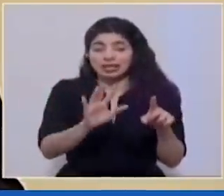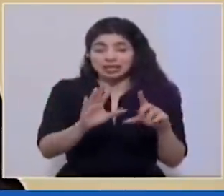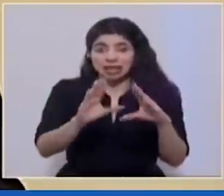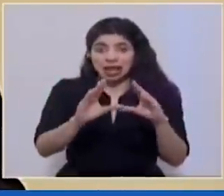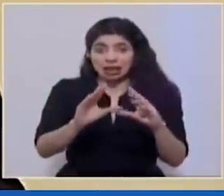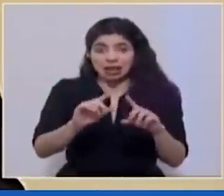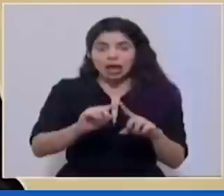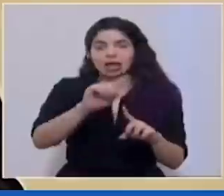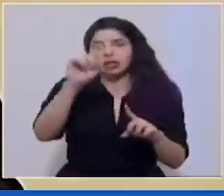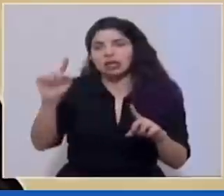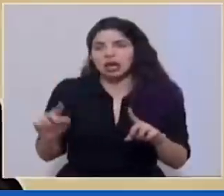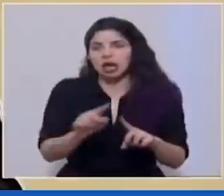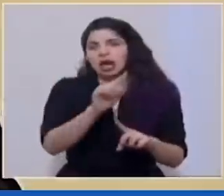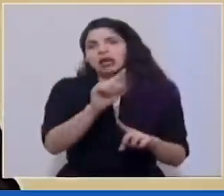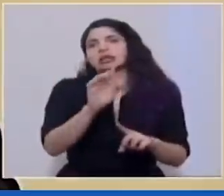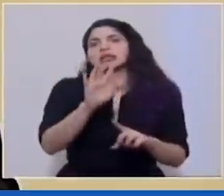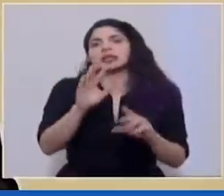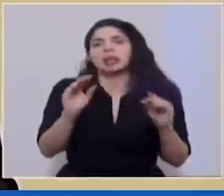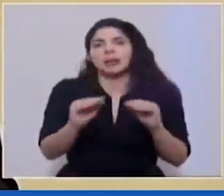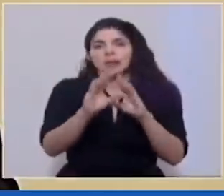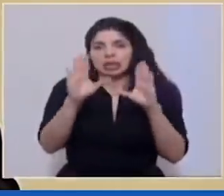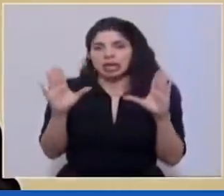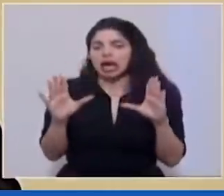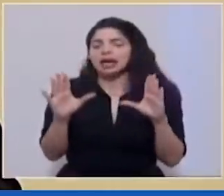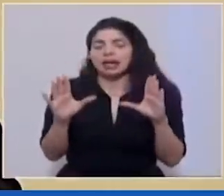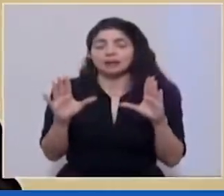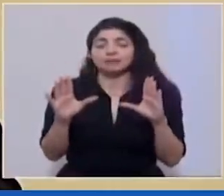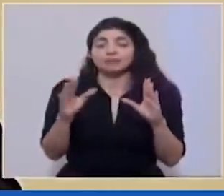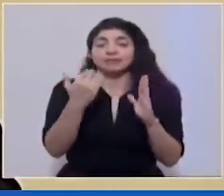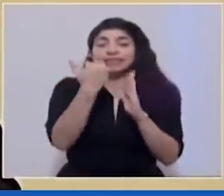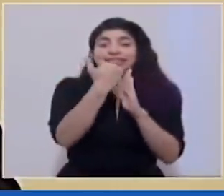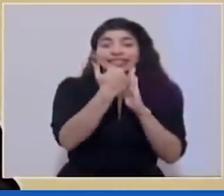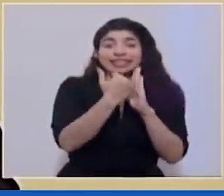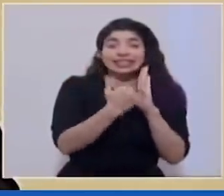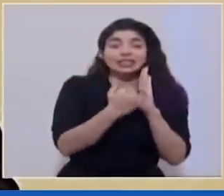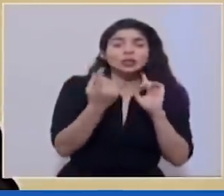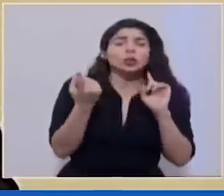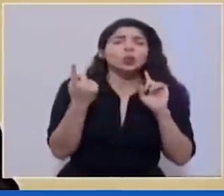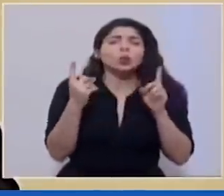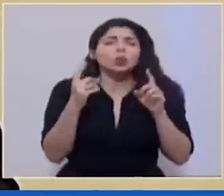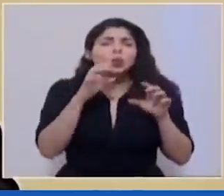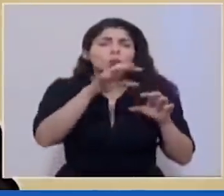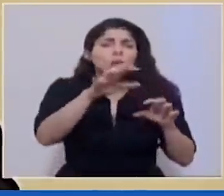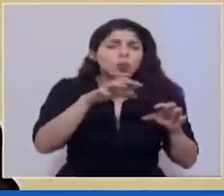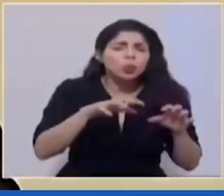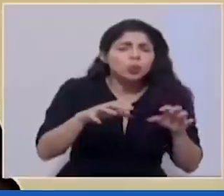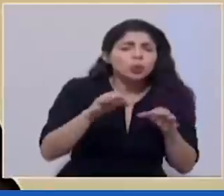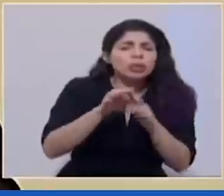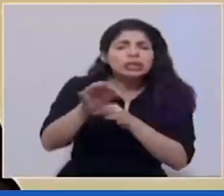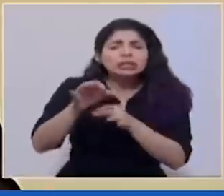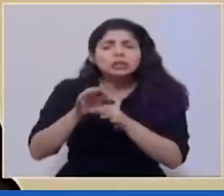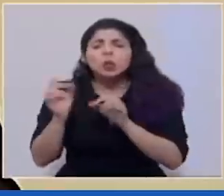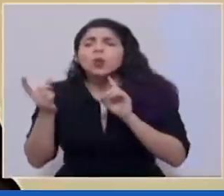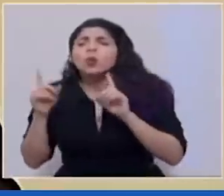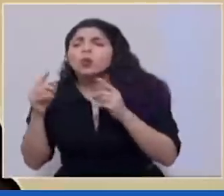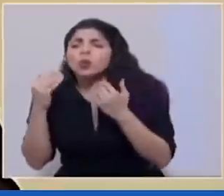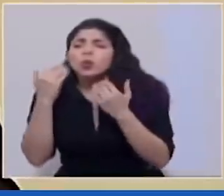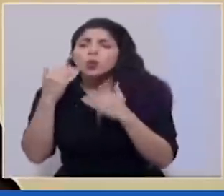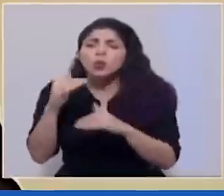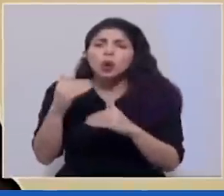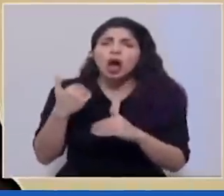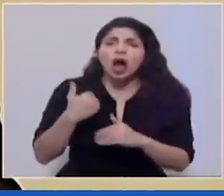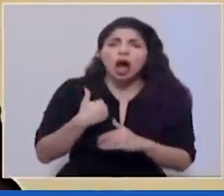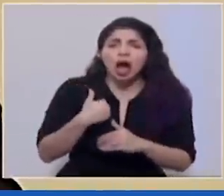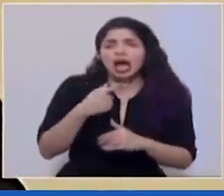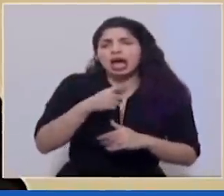a 5 de la mañana la lista nuevamente de cantones y distritos que operan bajo restricción vehicular sanitaria